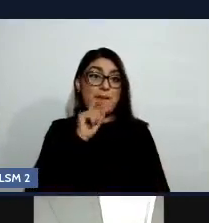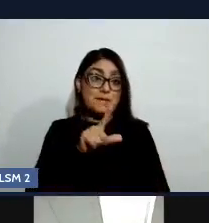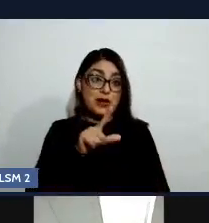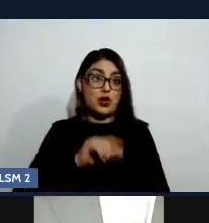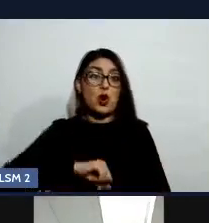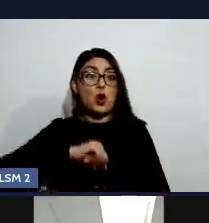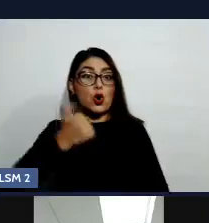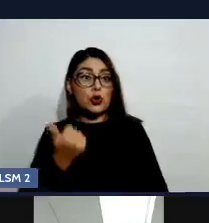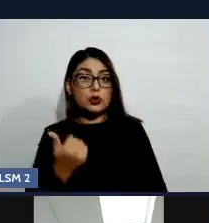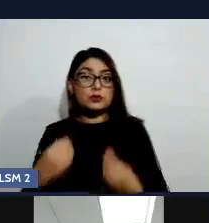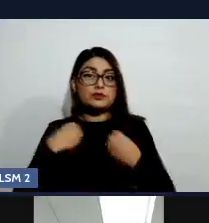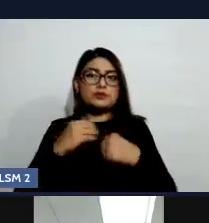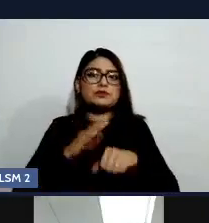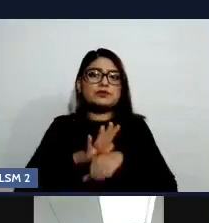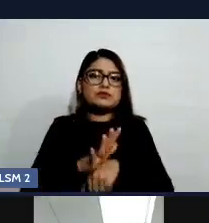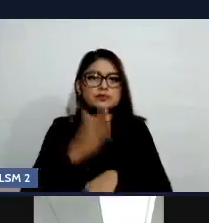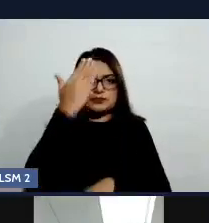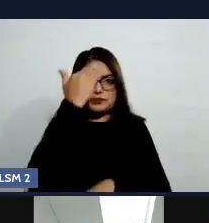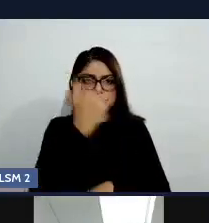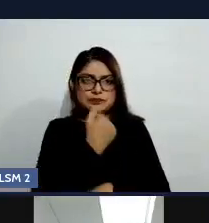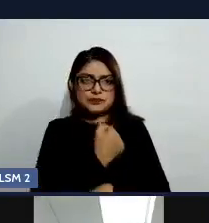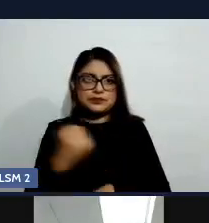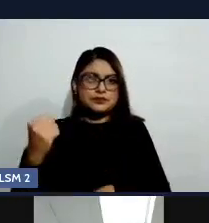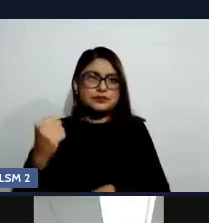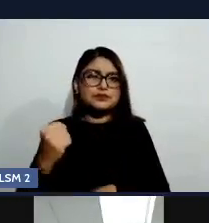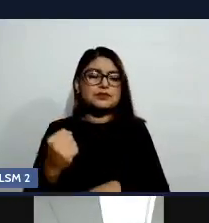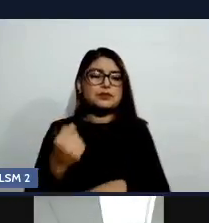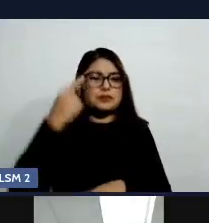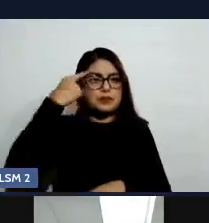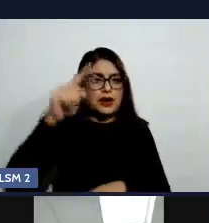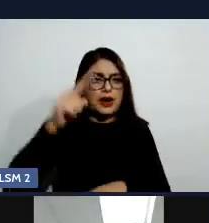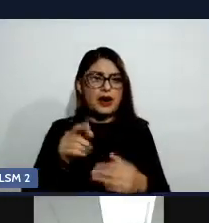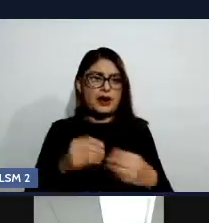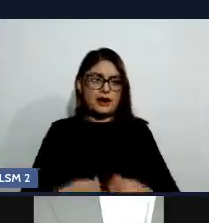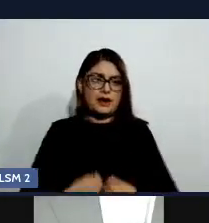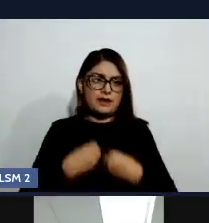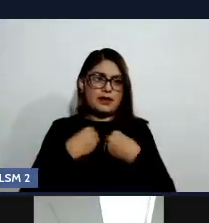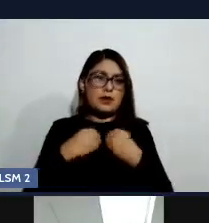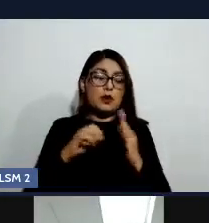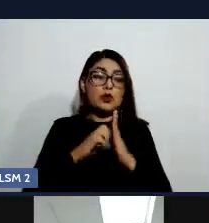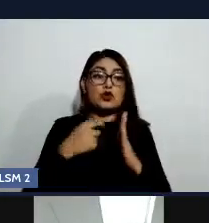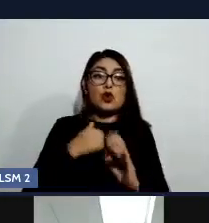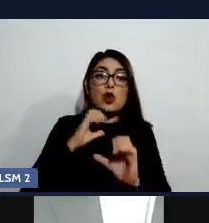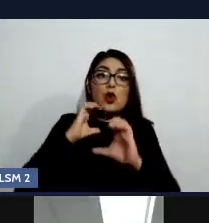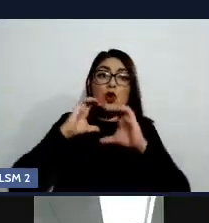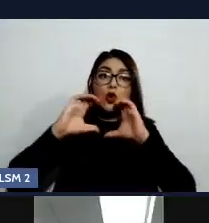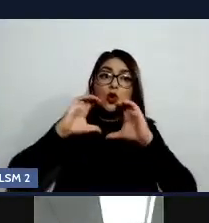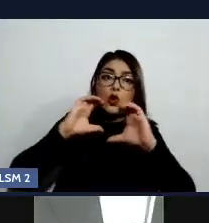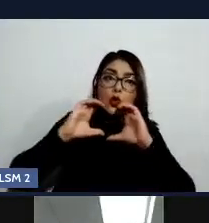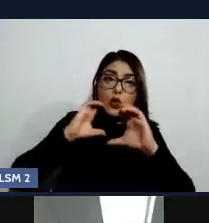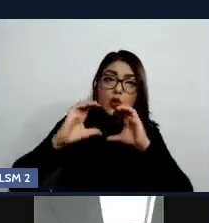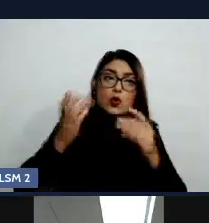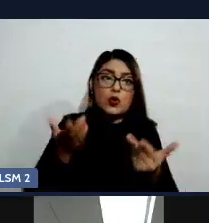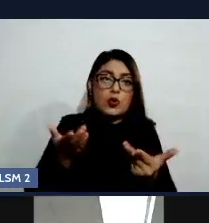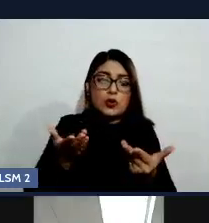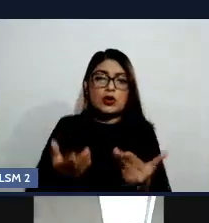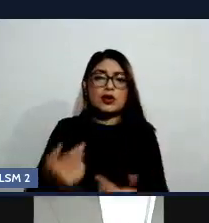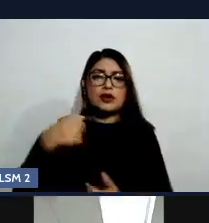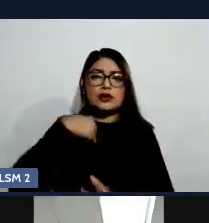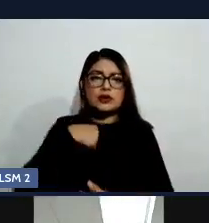cuáles son estas? Mi capacidad de comunicación. El que yo pueda